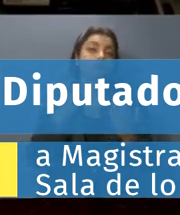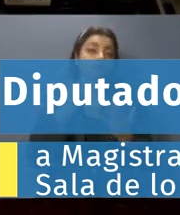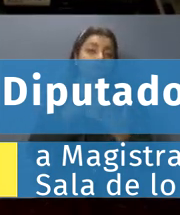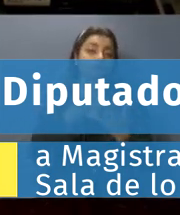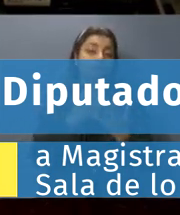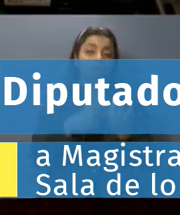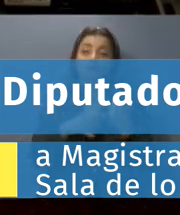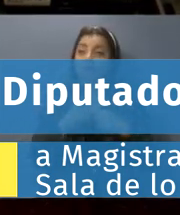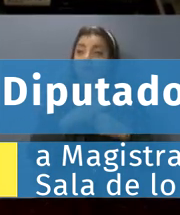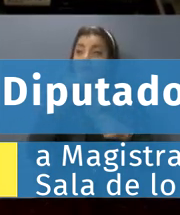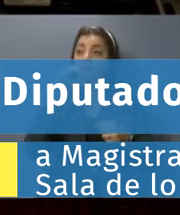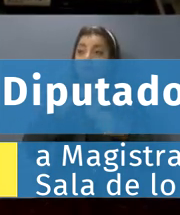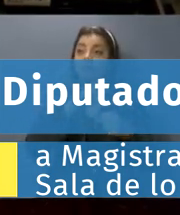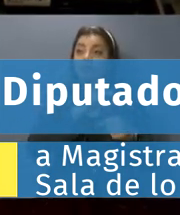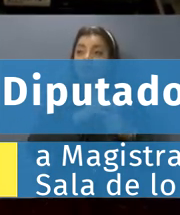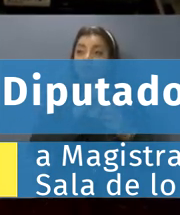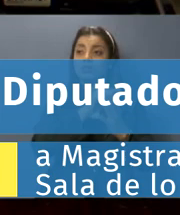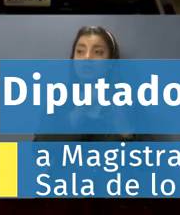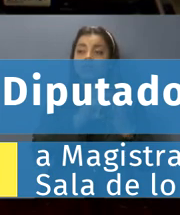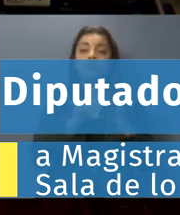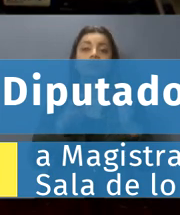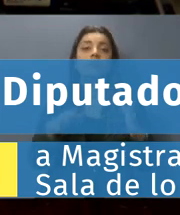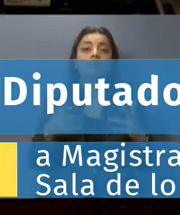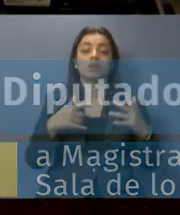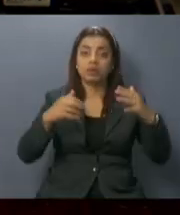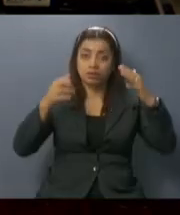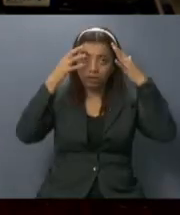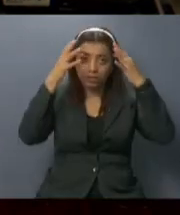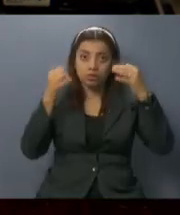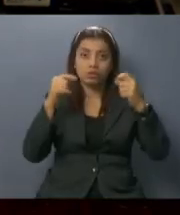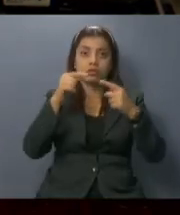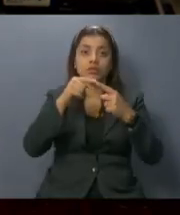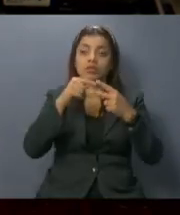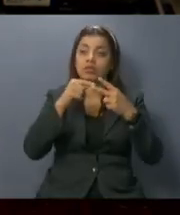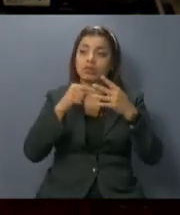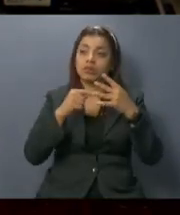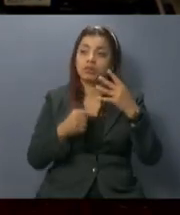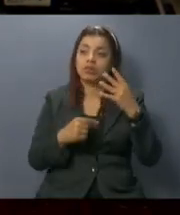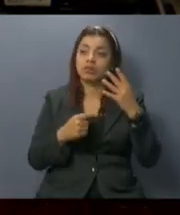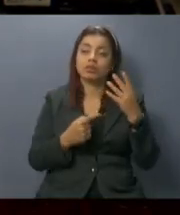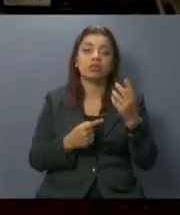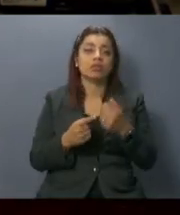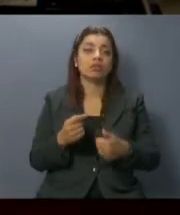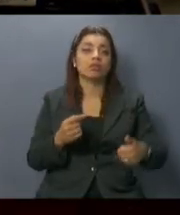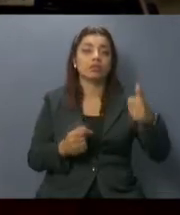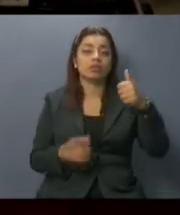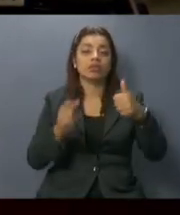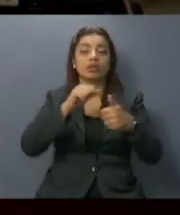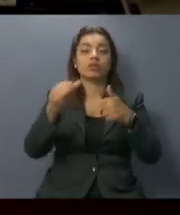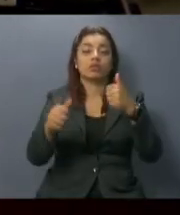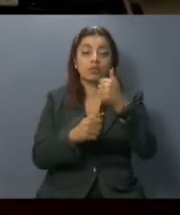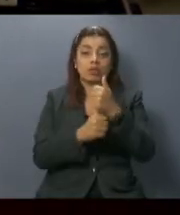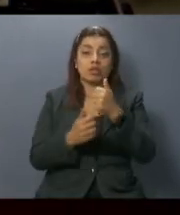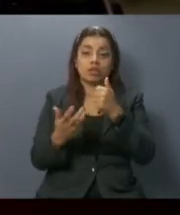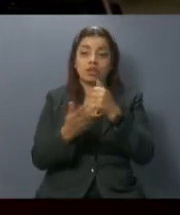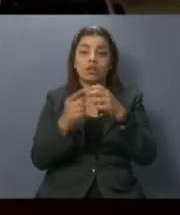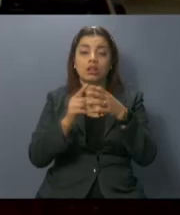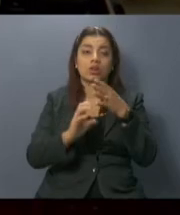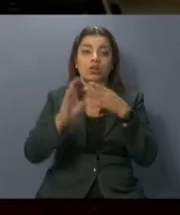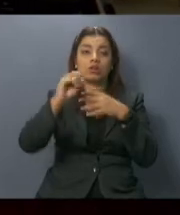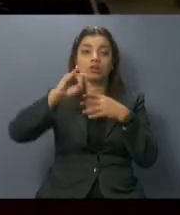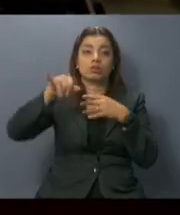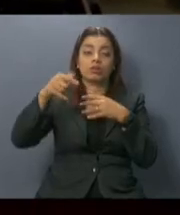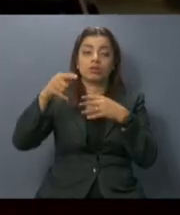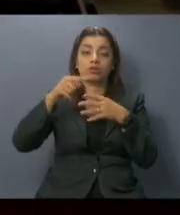votación nominal y pública para aprobar el decreto de destitución de los magistrados, propietarios y suplentes de la sala de los constitucionales del Corte